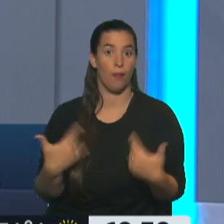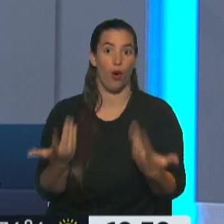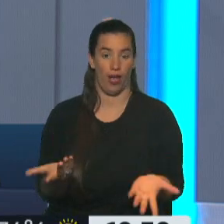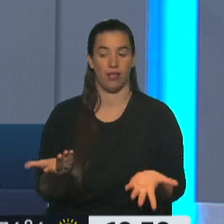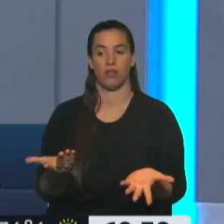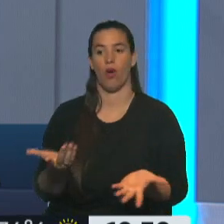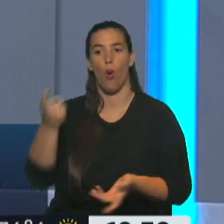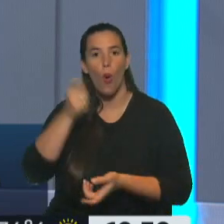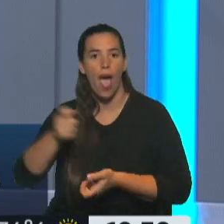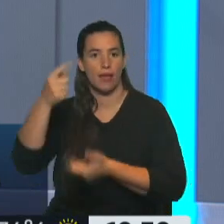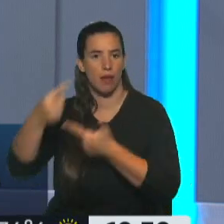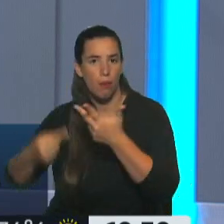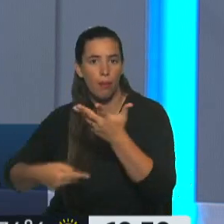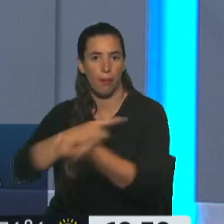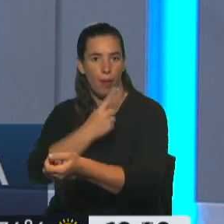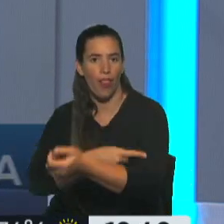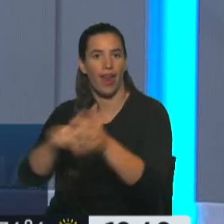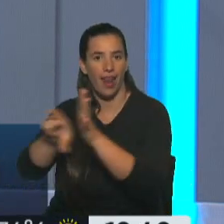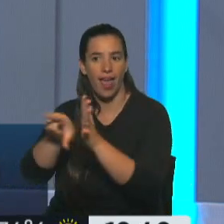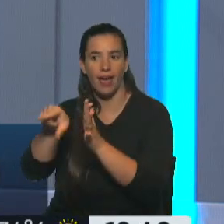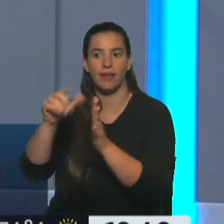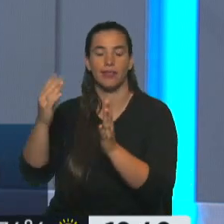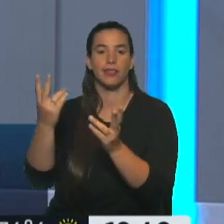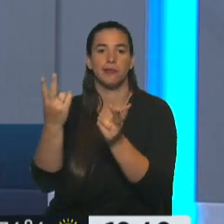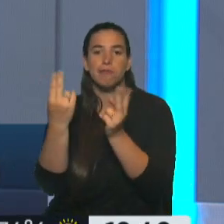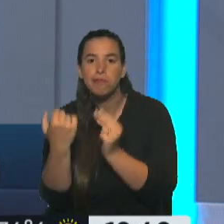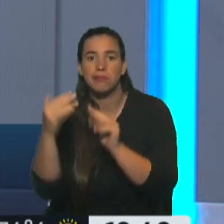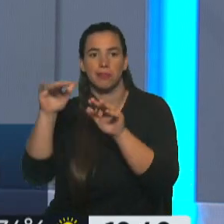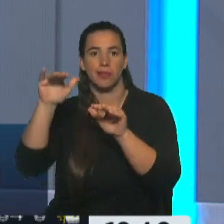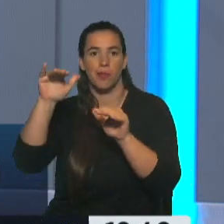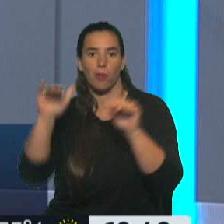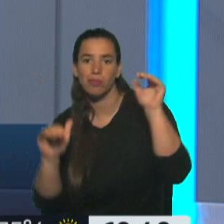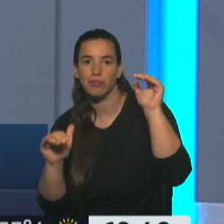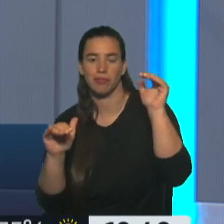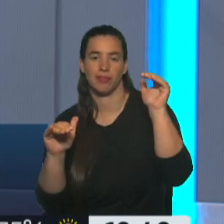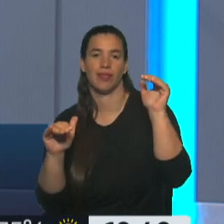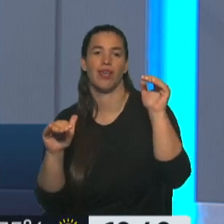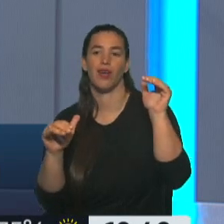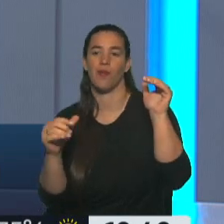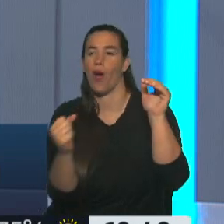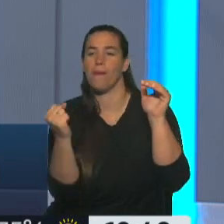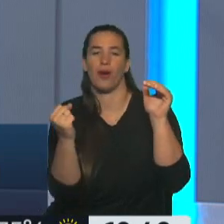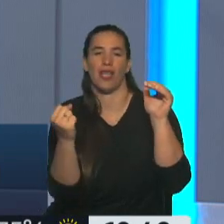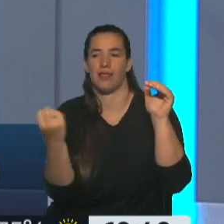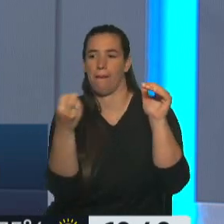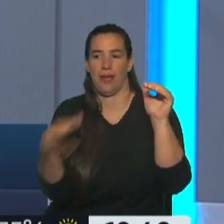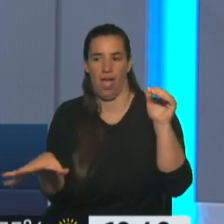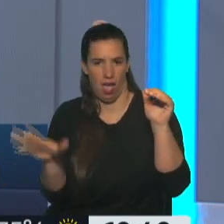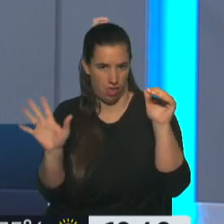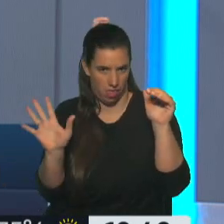Legislativo a una función mucho más satelital y pierde importancia dentro del régimen